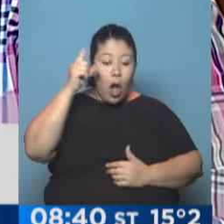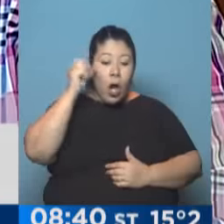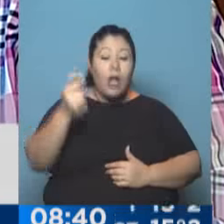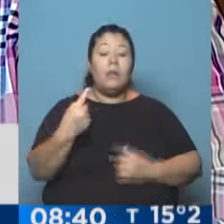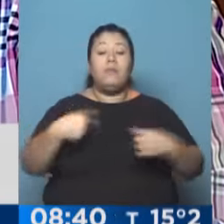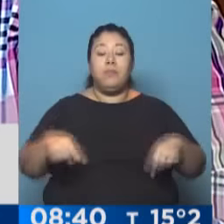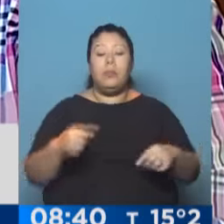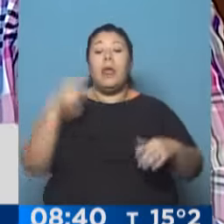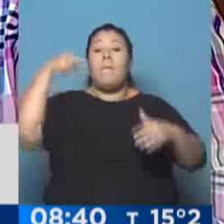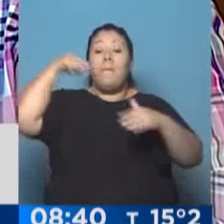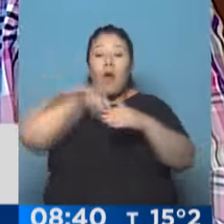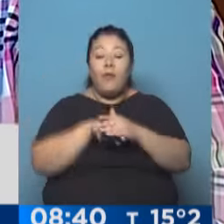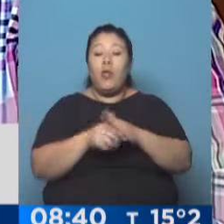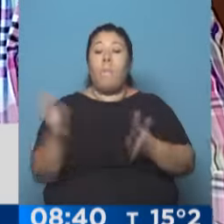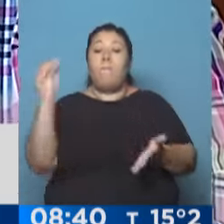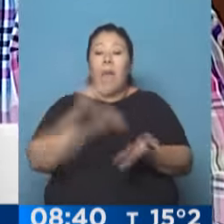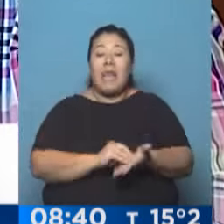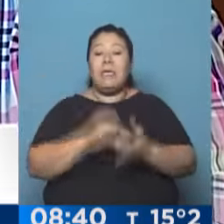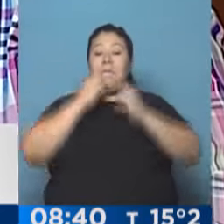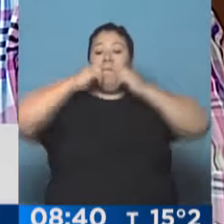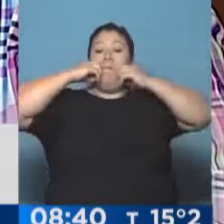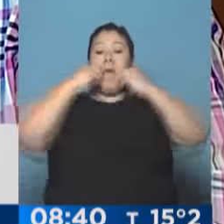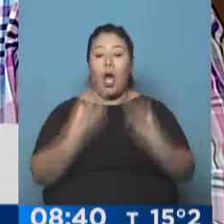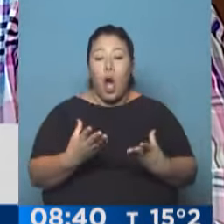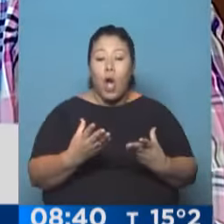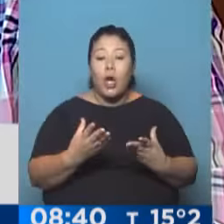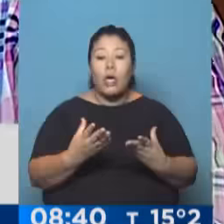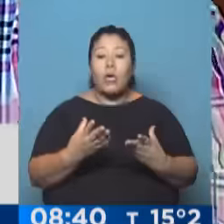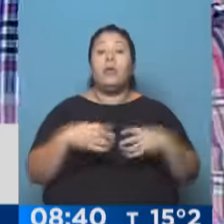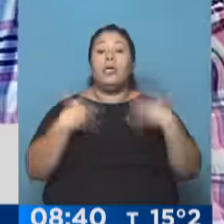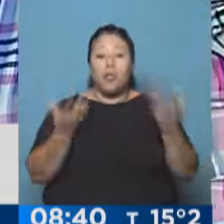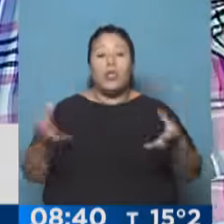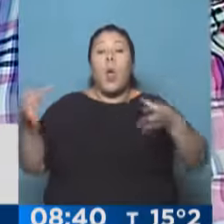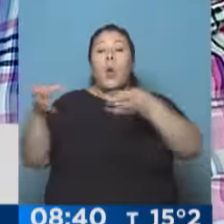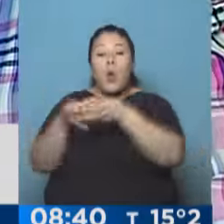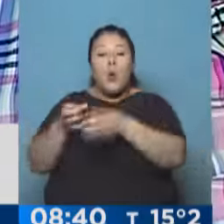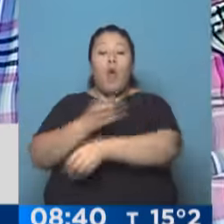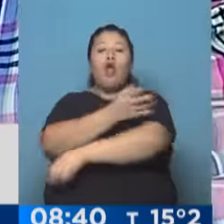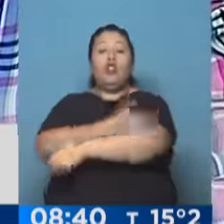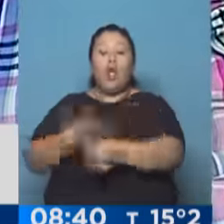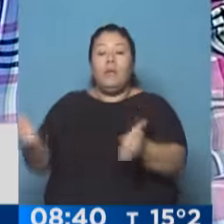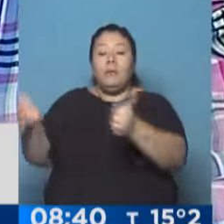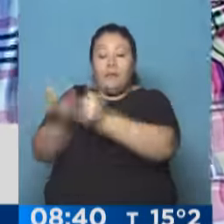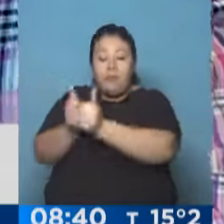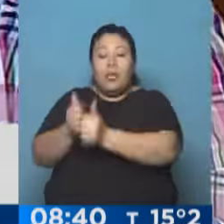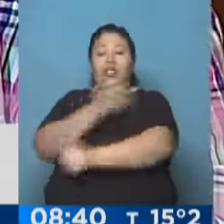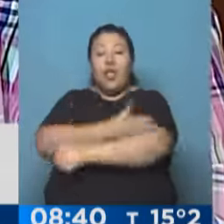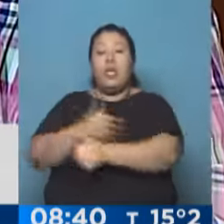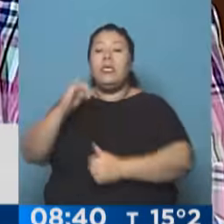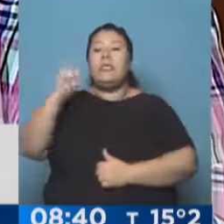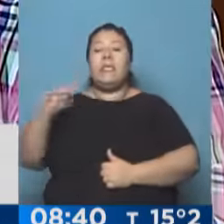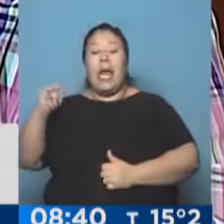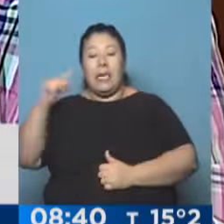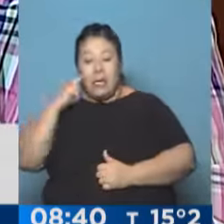y profundizarlos y mejorarlos es la fórmula Scioli-Sanini. Por eso estamos comprometidos con este voto